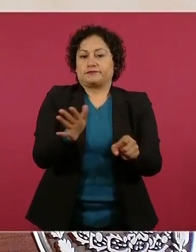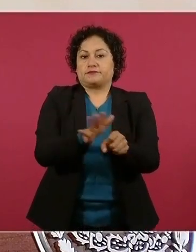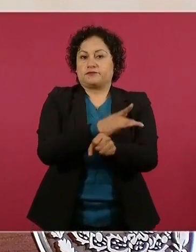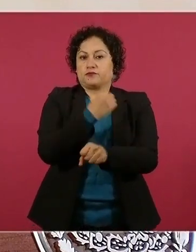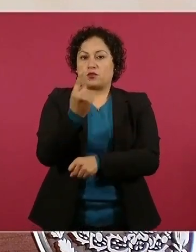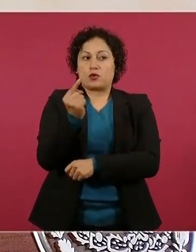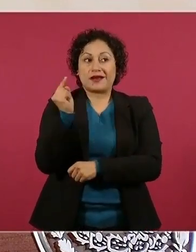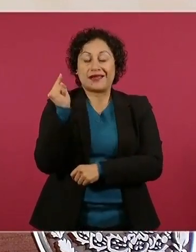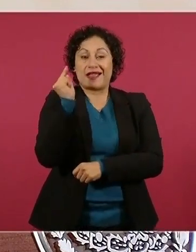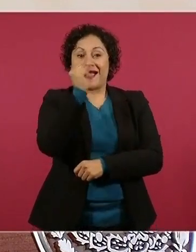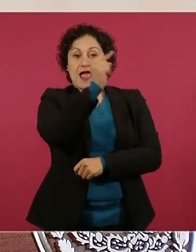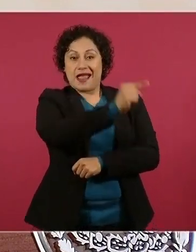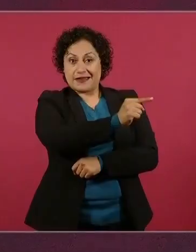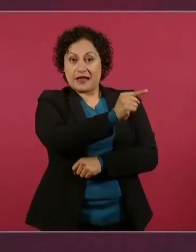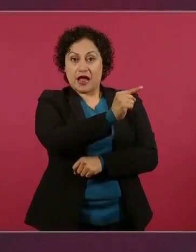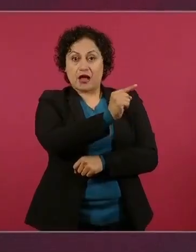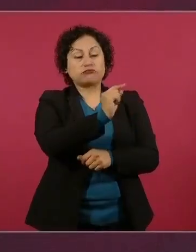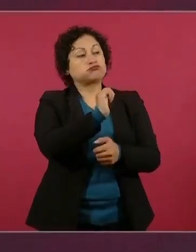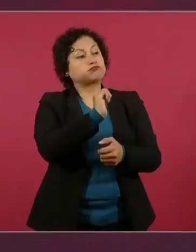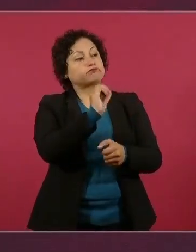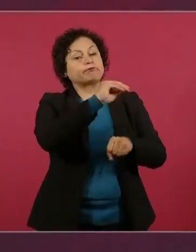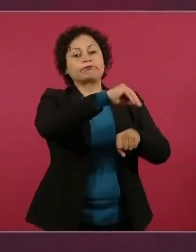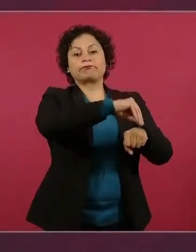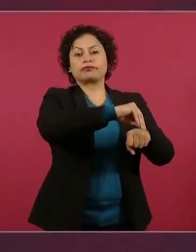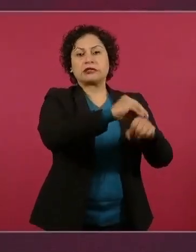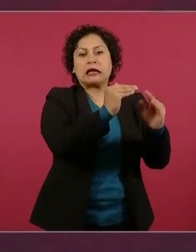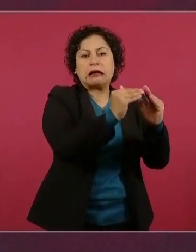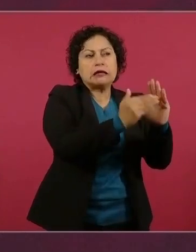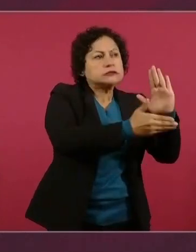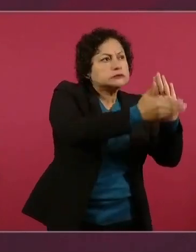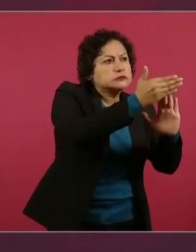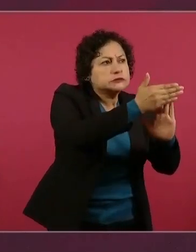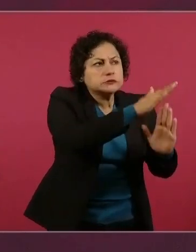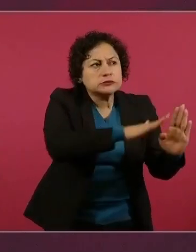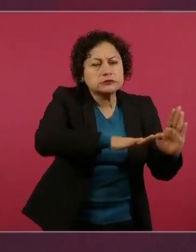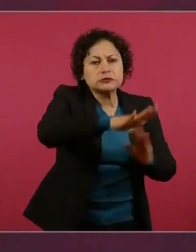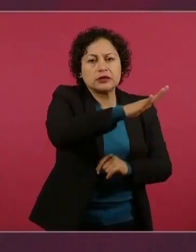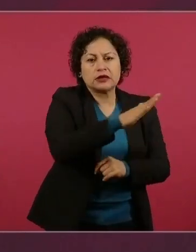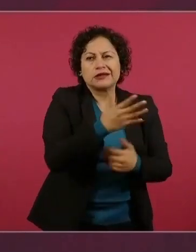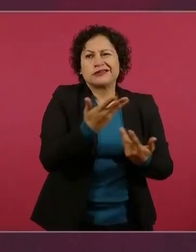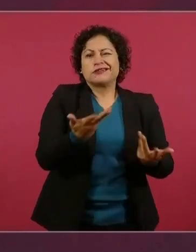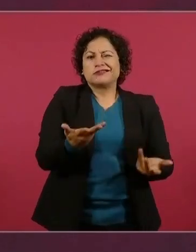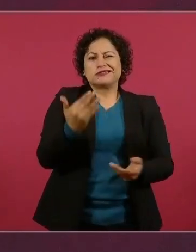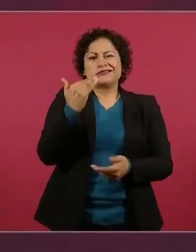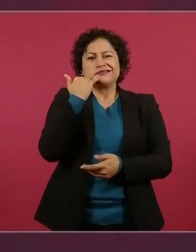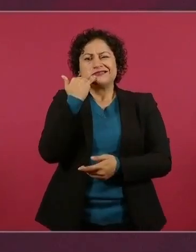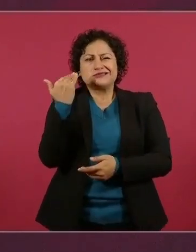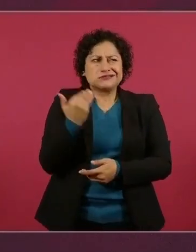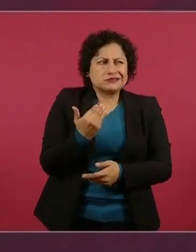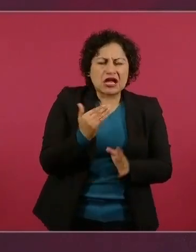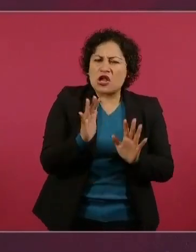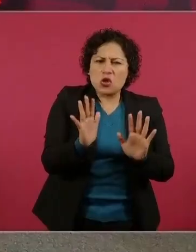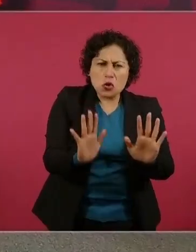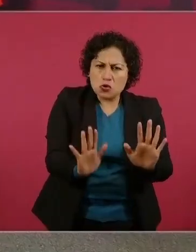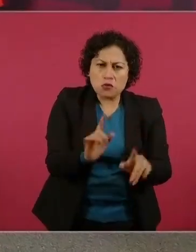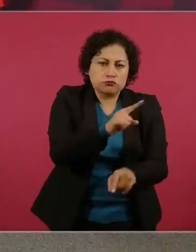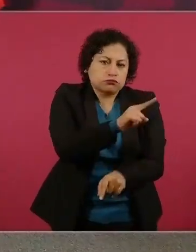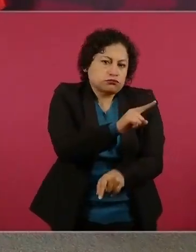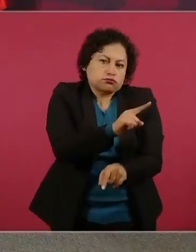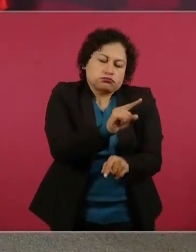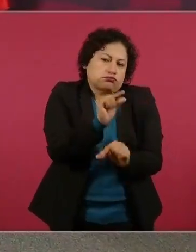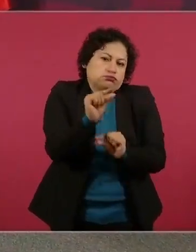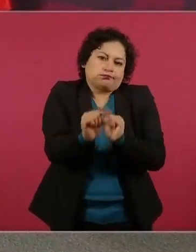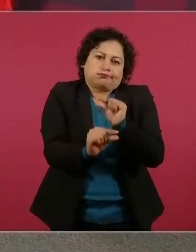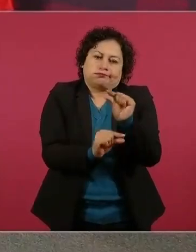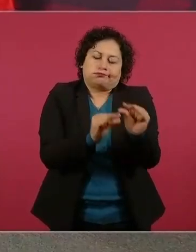yo no diría irregulares, sino que se fueron estableciendo por las necesidades, se fue poblando